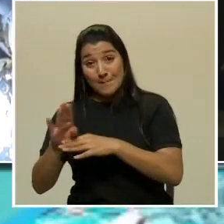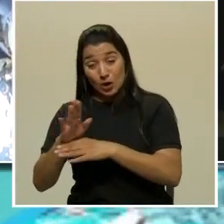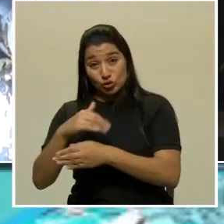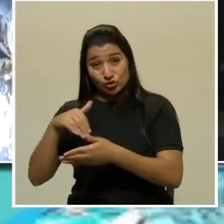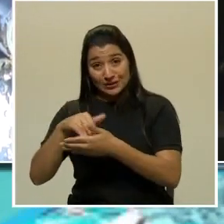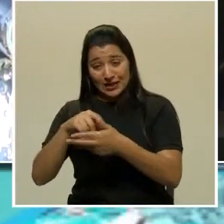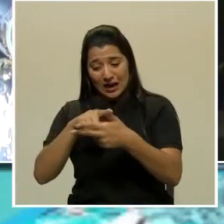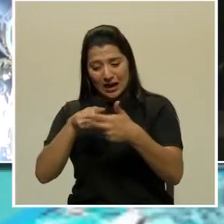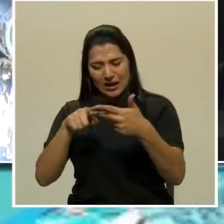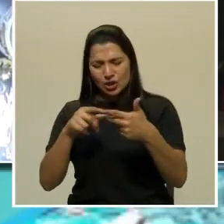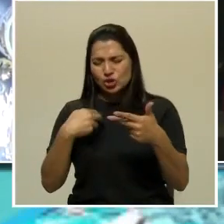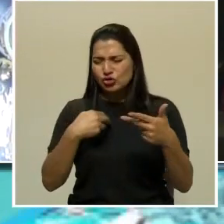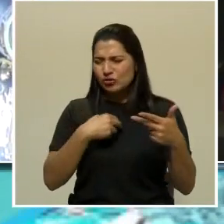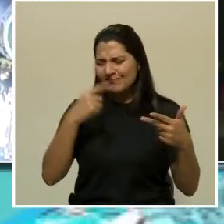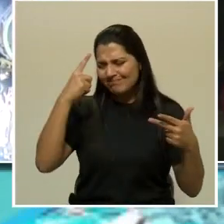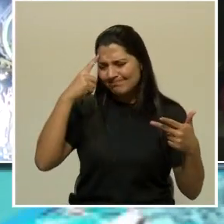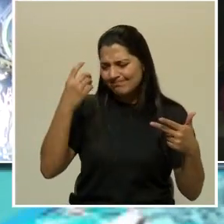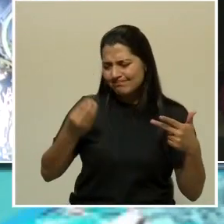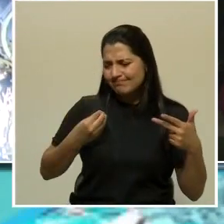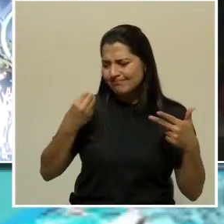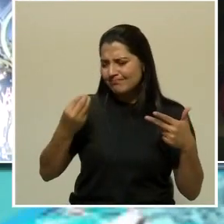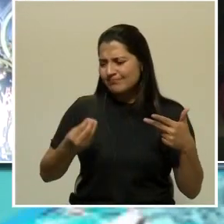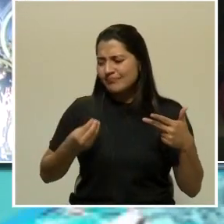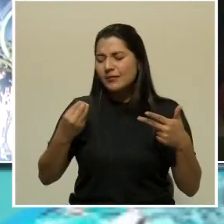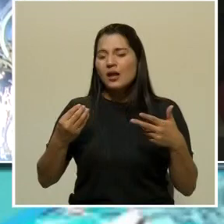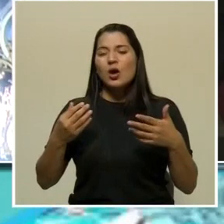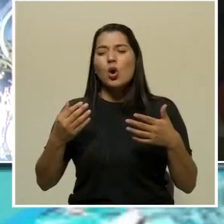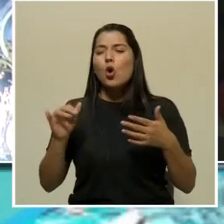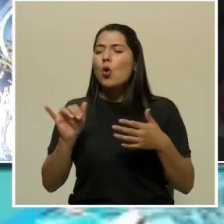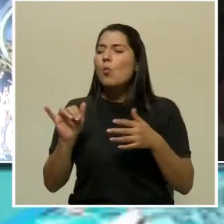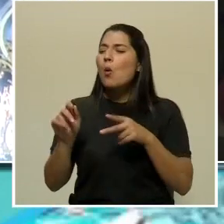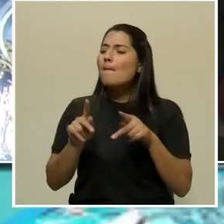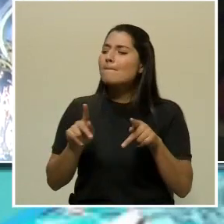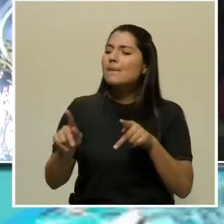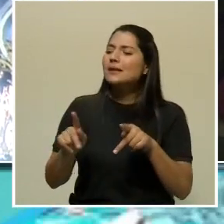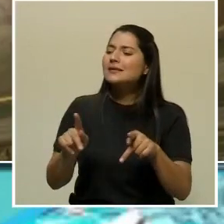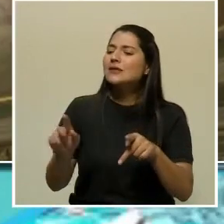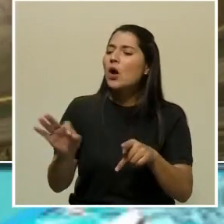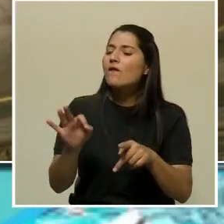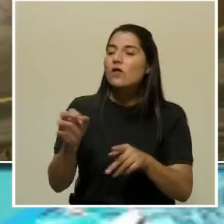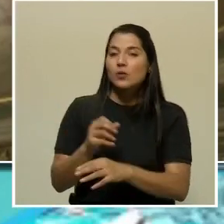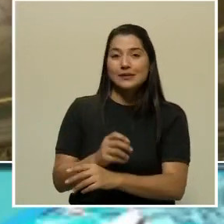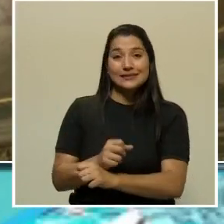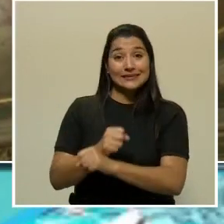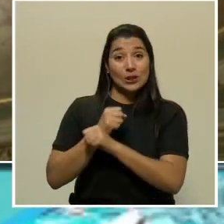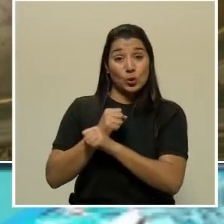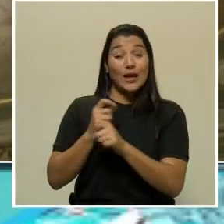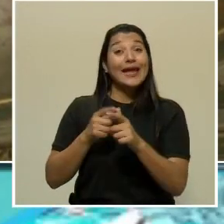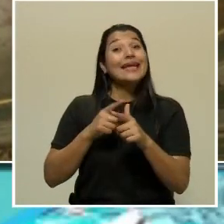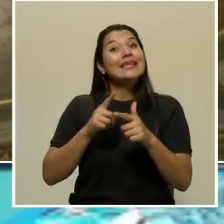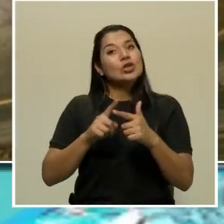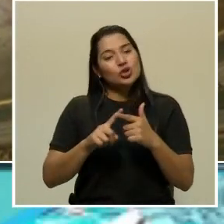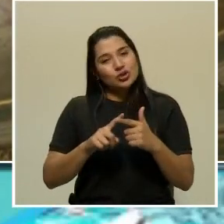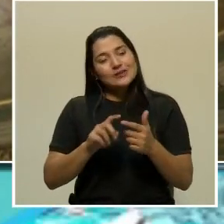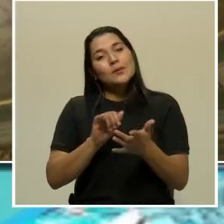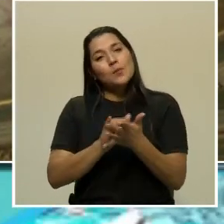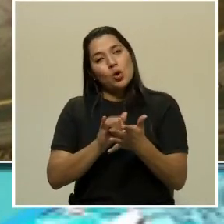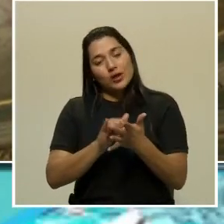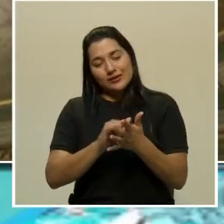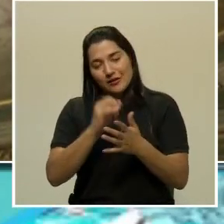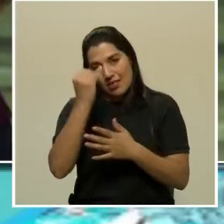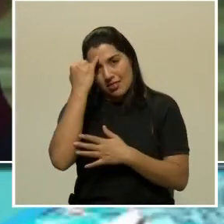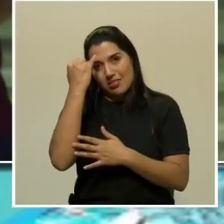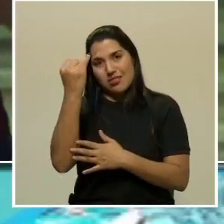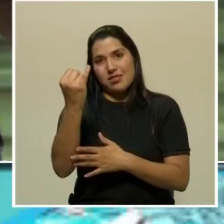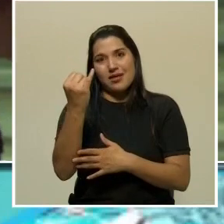podíamos hacer, qué podíamos generar como un paseo seguro. Y entonces eso es lo que inicia a partir